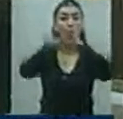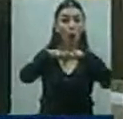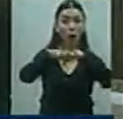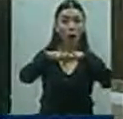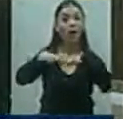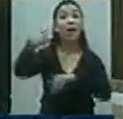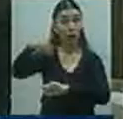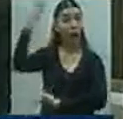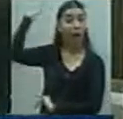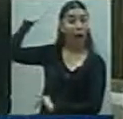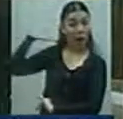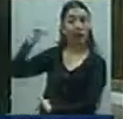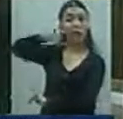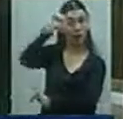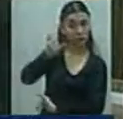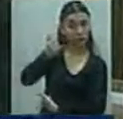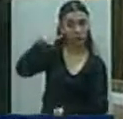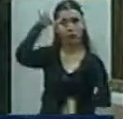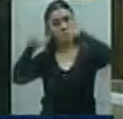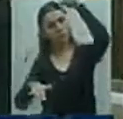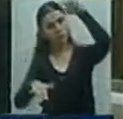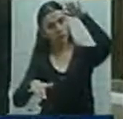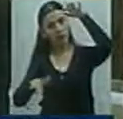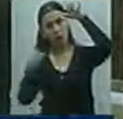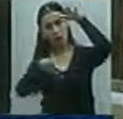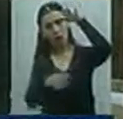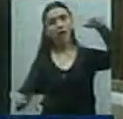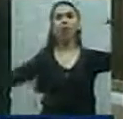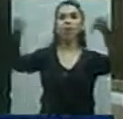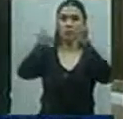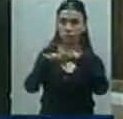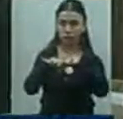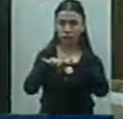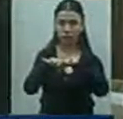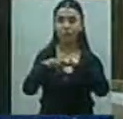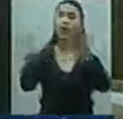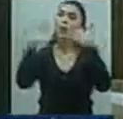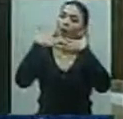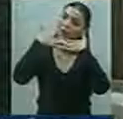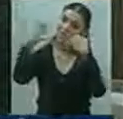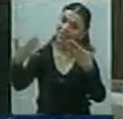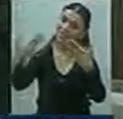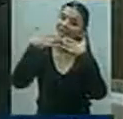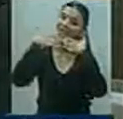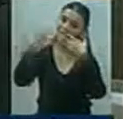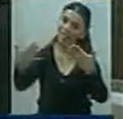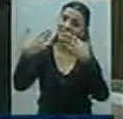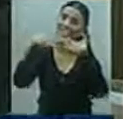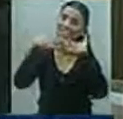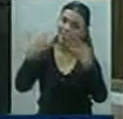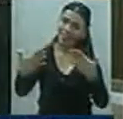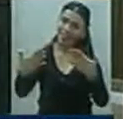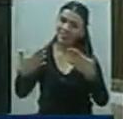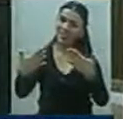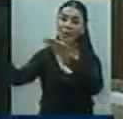los unos y los otros. Muchas gracias por su tiempo. Sabemos que está ocupadísima, pero ha tomado su